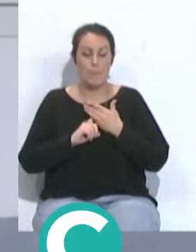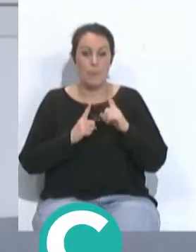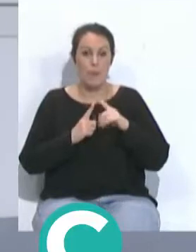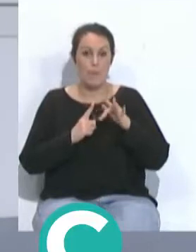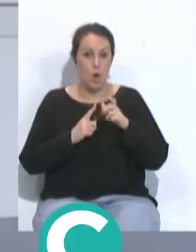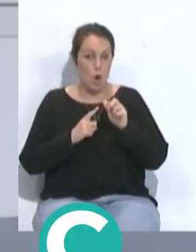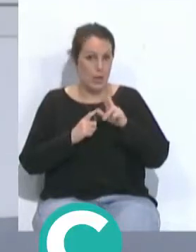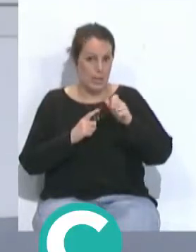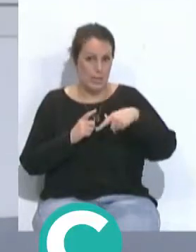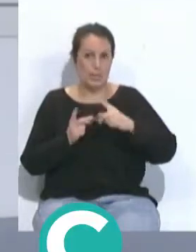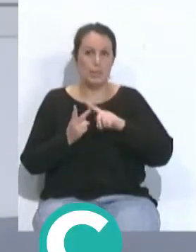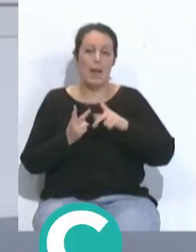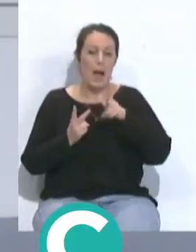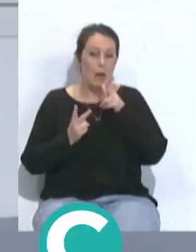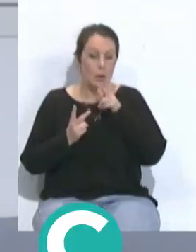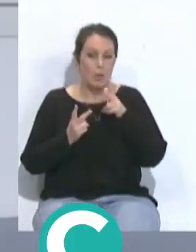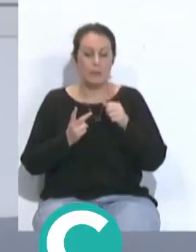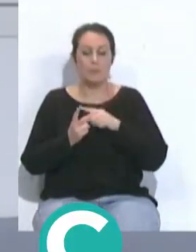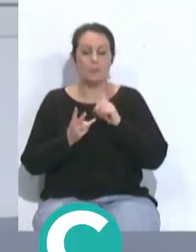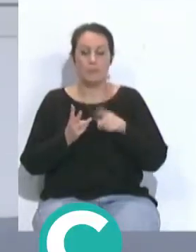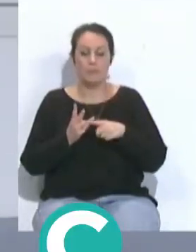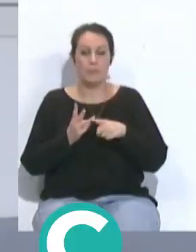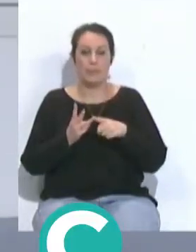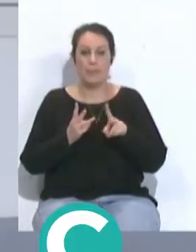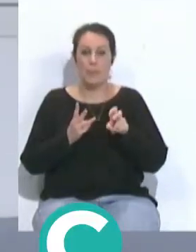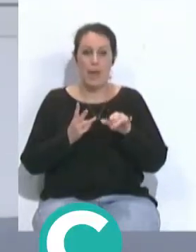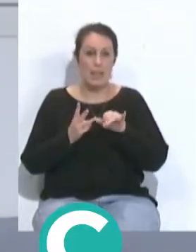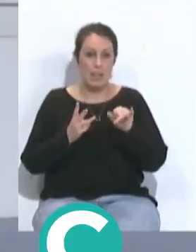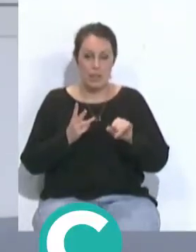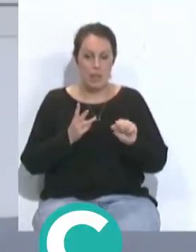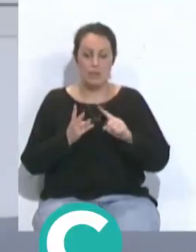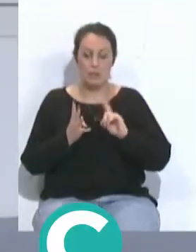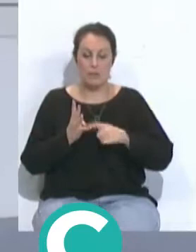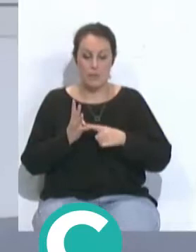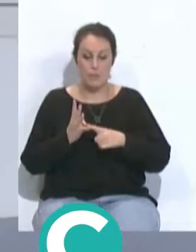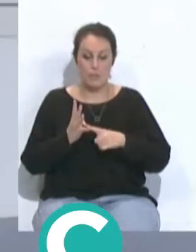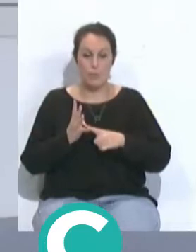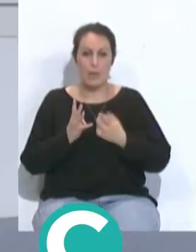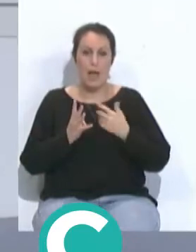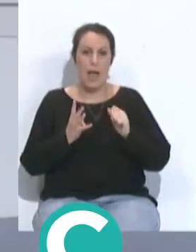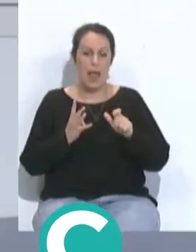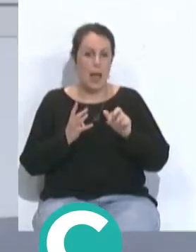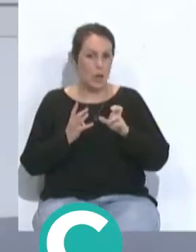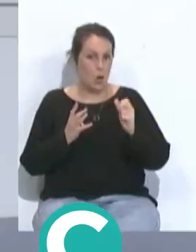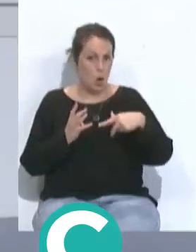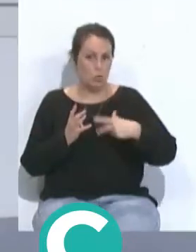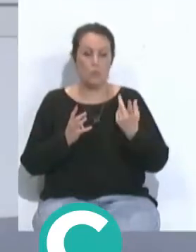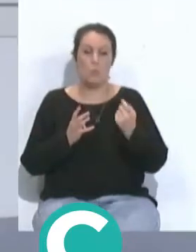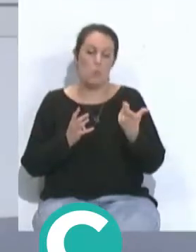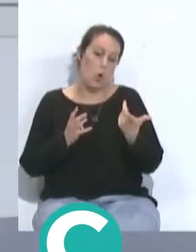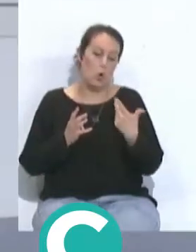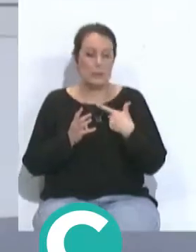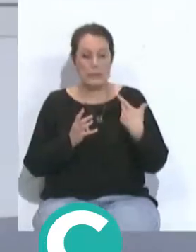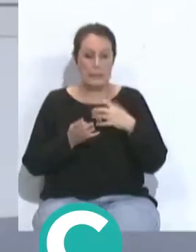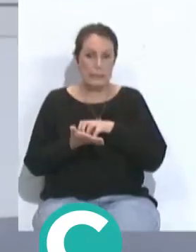de Andone de Haroyan también el tema de Isa Carcelén y Tomi Alarcón que estaba un poco entre